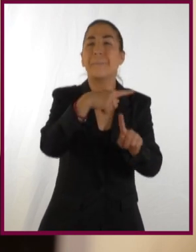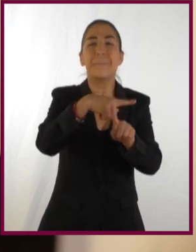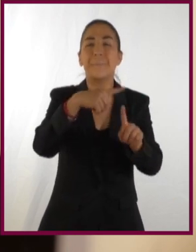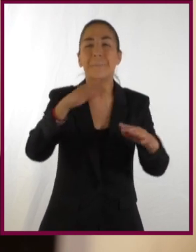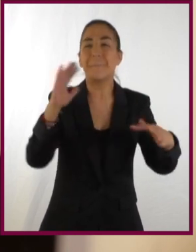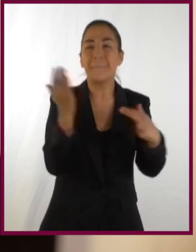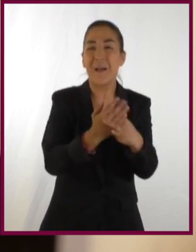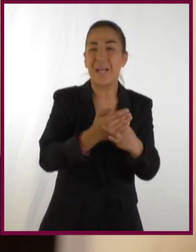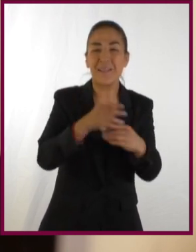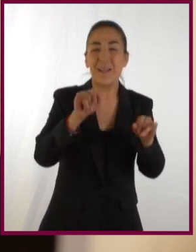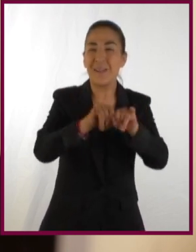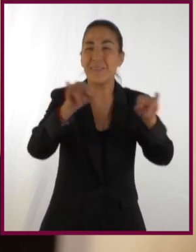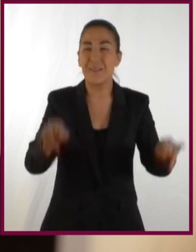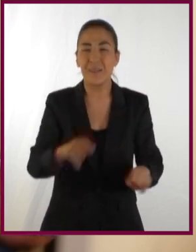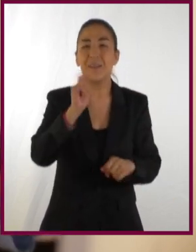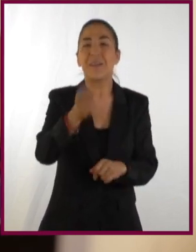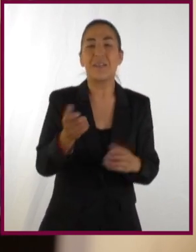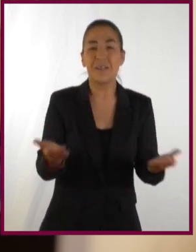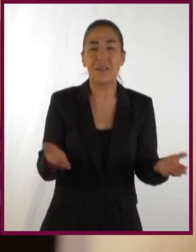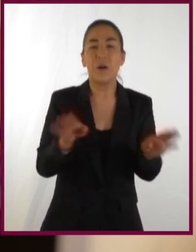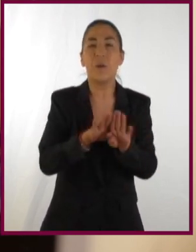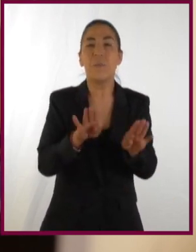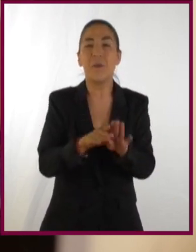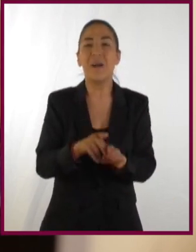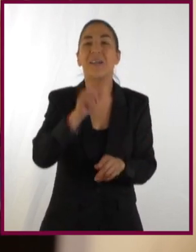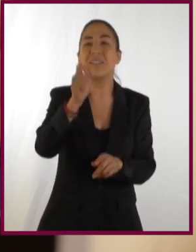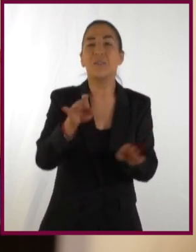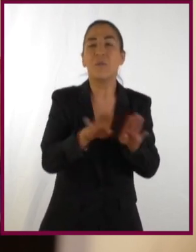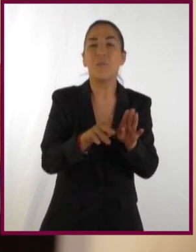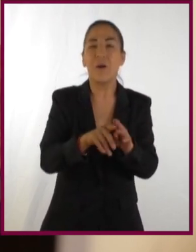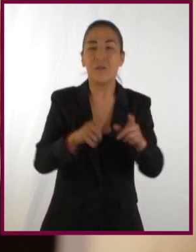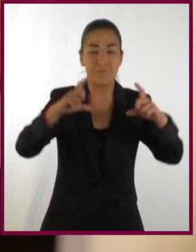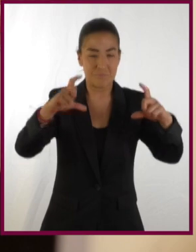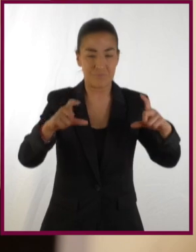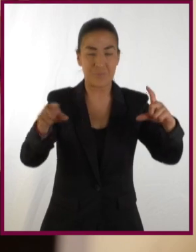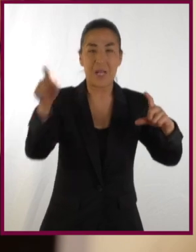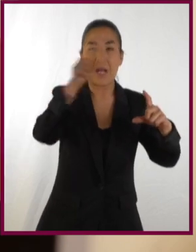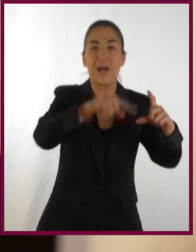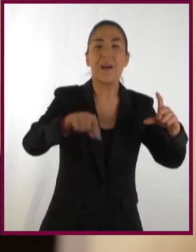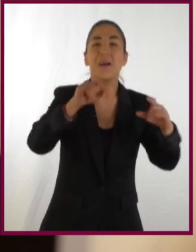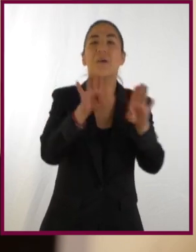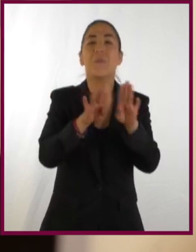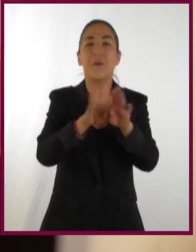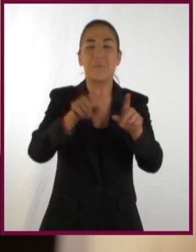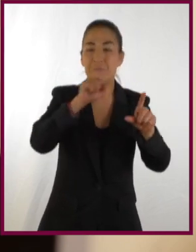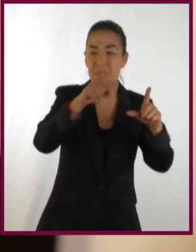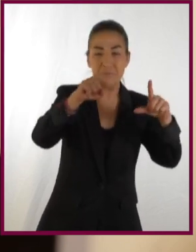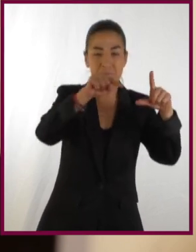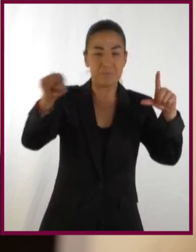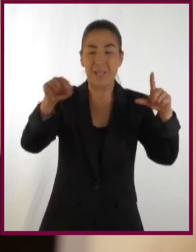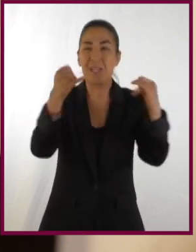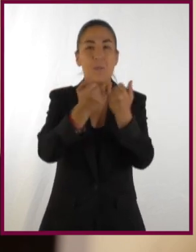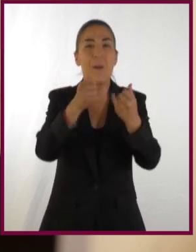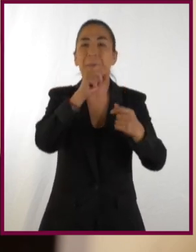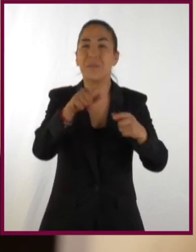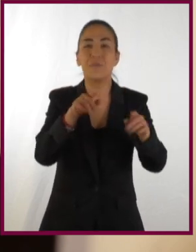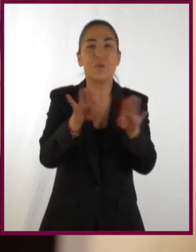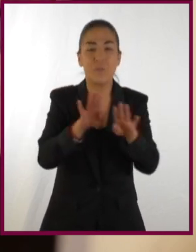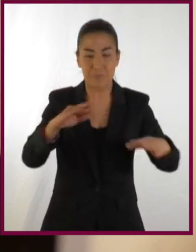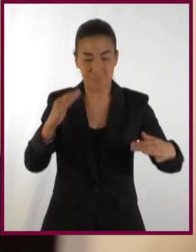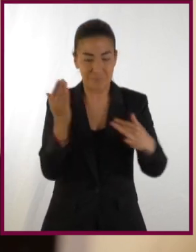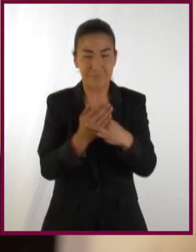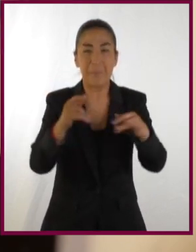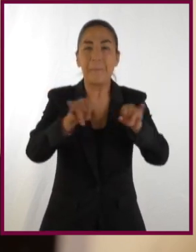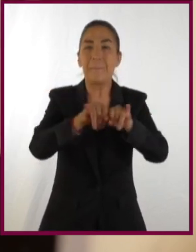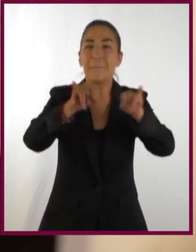Y justo la distancia media, entonces, sería como modelar que fuera una circunferencia y que fuera el radio y que